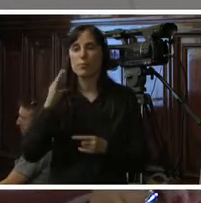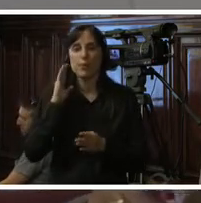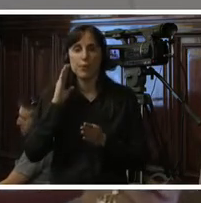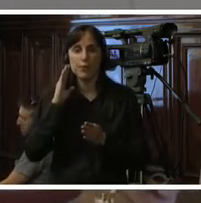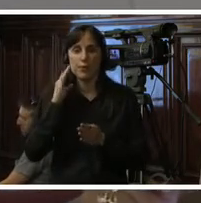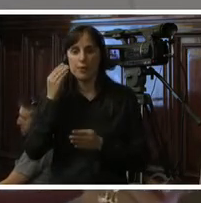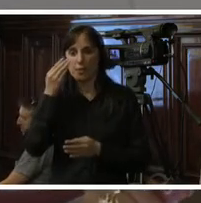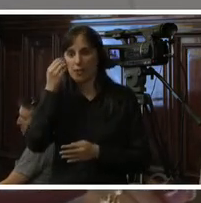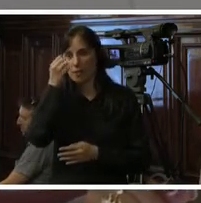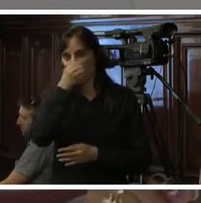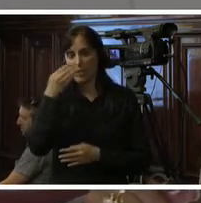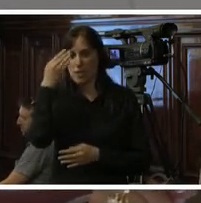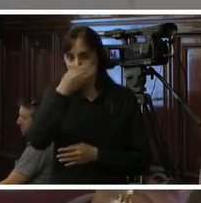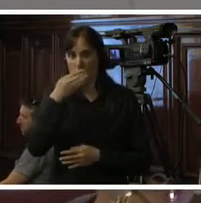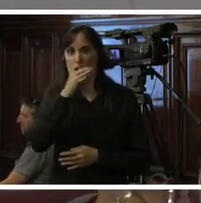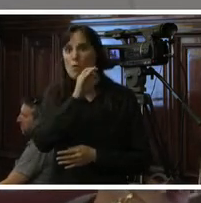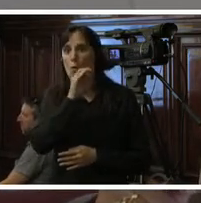rurales y otros